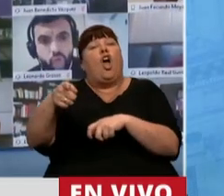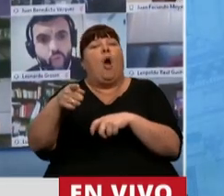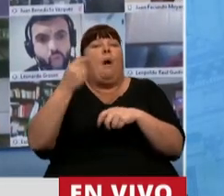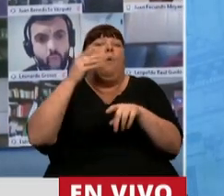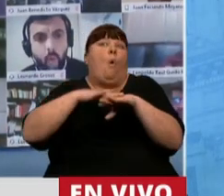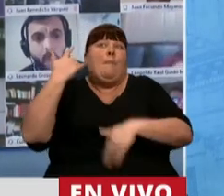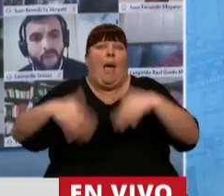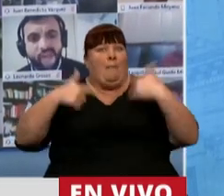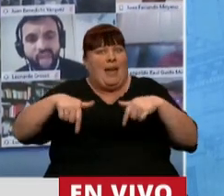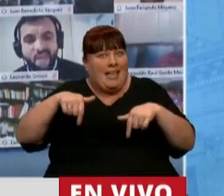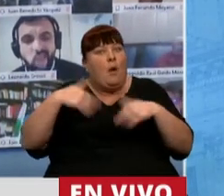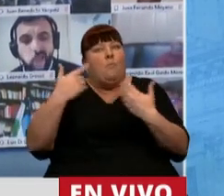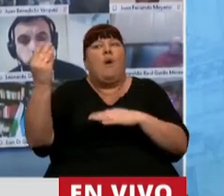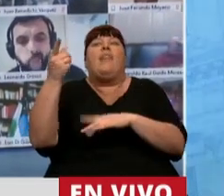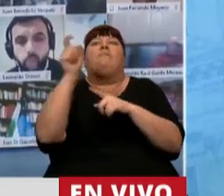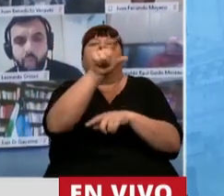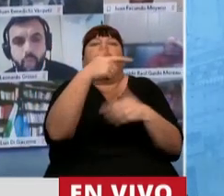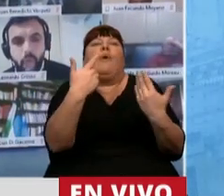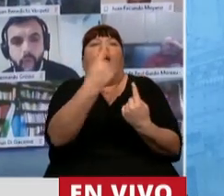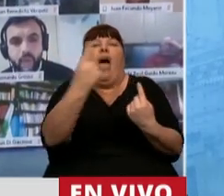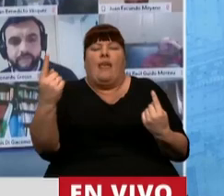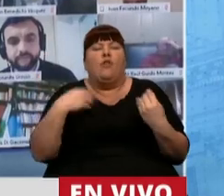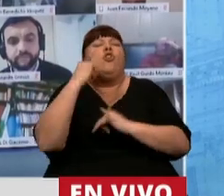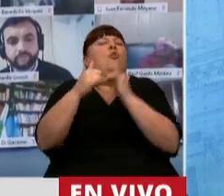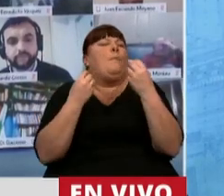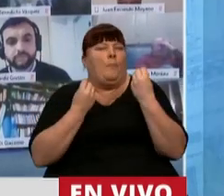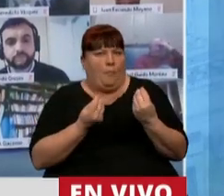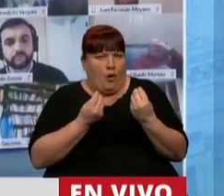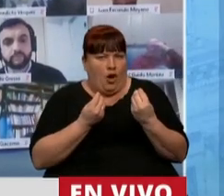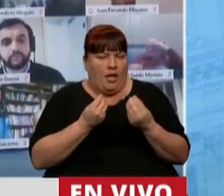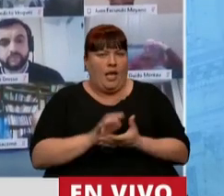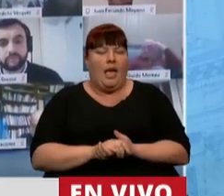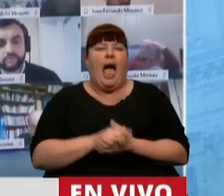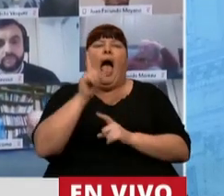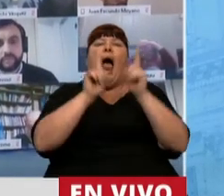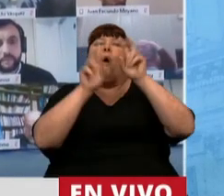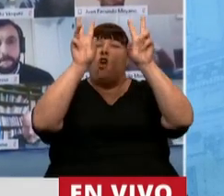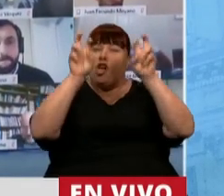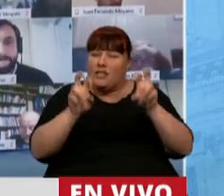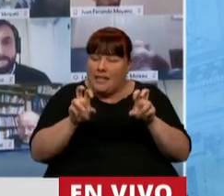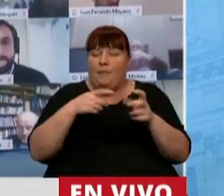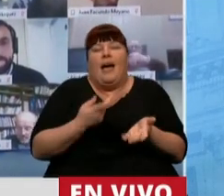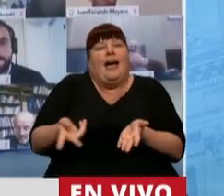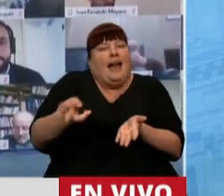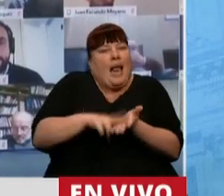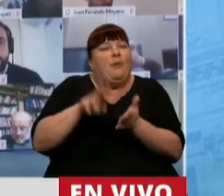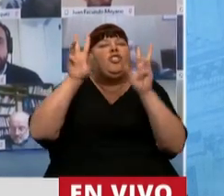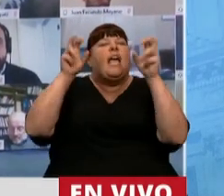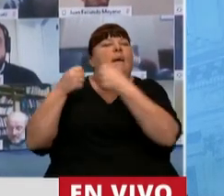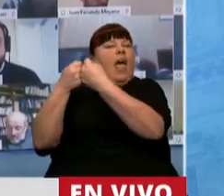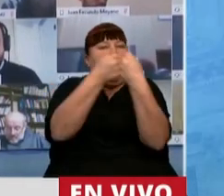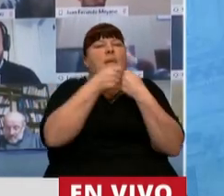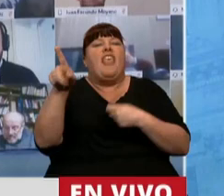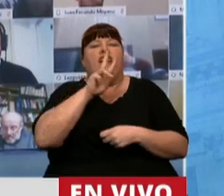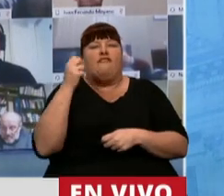la posibilidad del otro. ¿Y por qué digo esto? Porque hay temas, y ahí vuelvo al consenso del